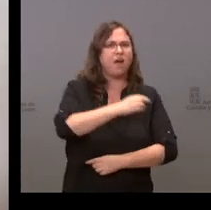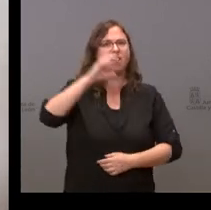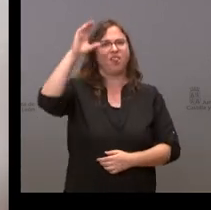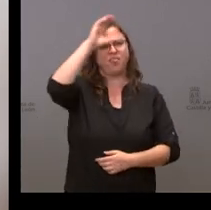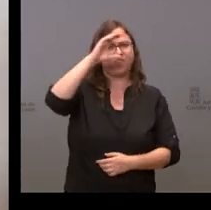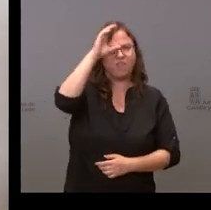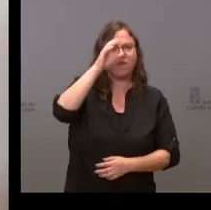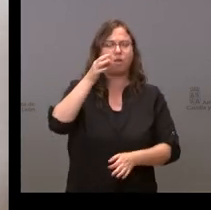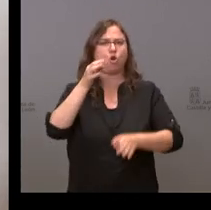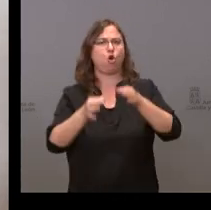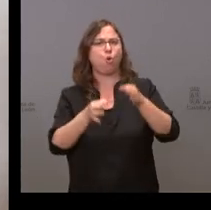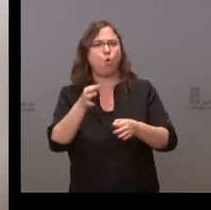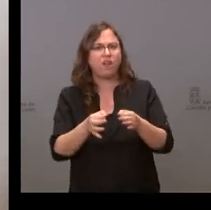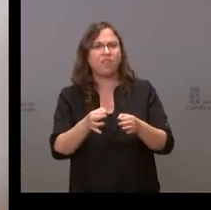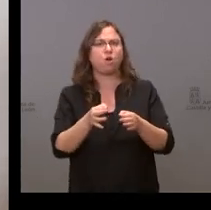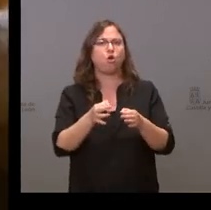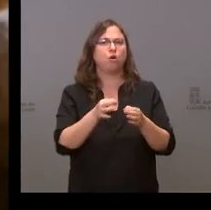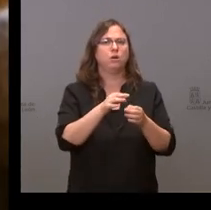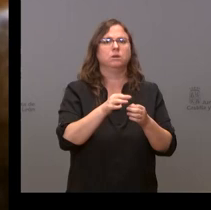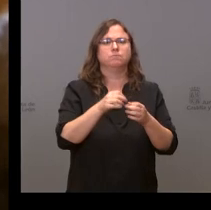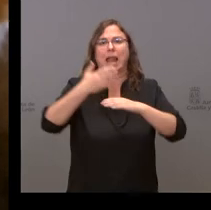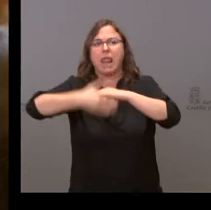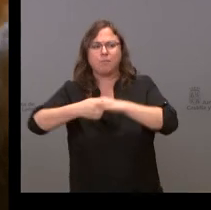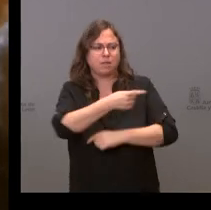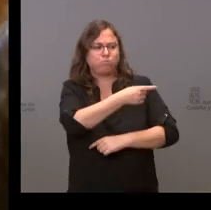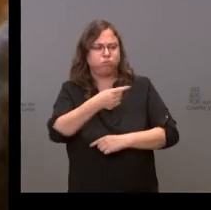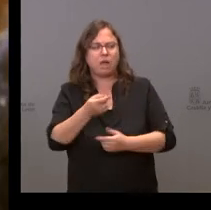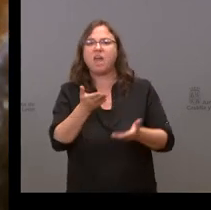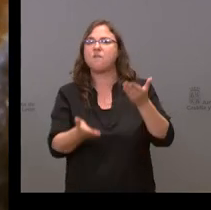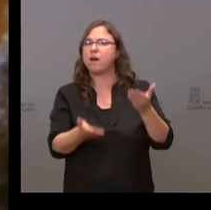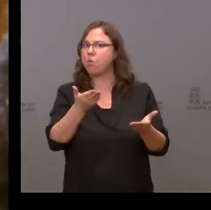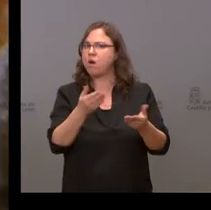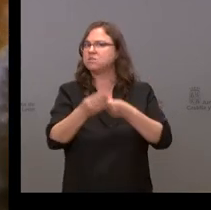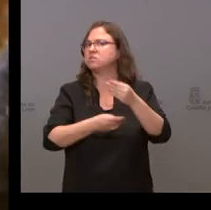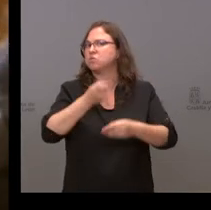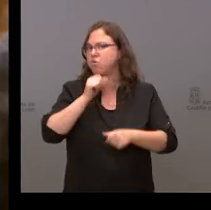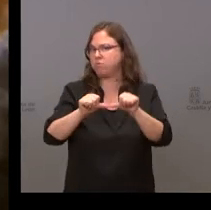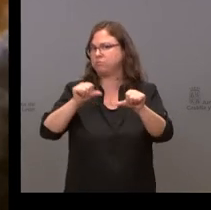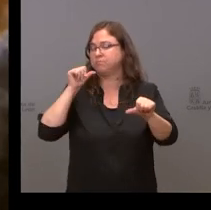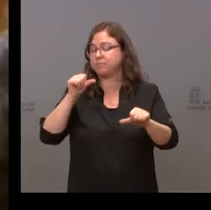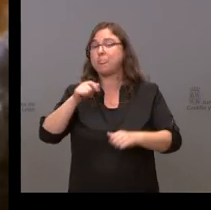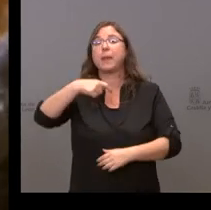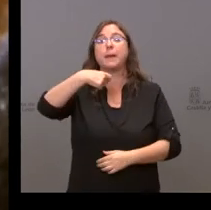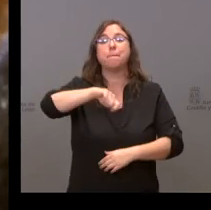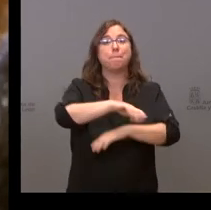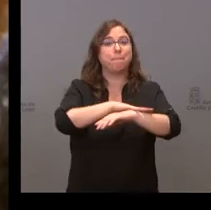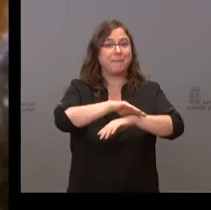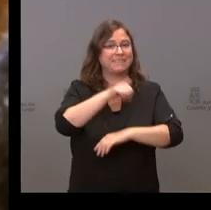respuesta jurídica, de la respuesta de las restricciones. Y bueno, el presidente del Gobierno ahí se ha